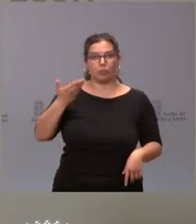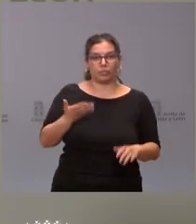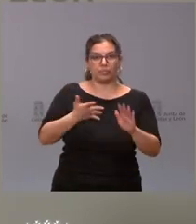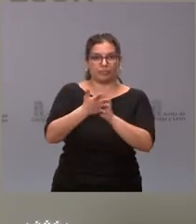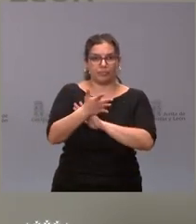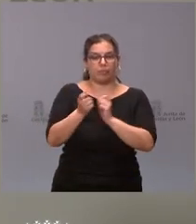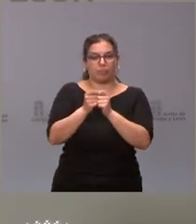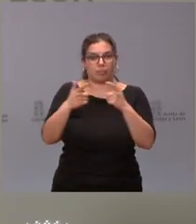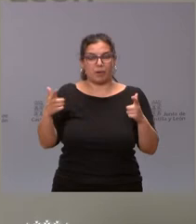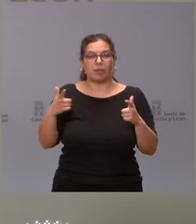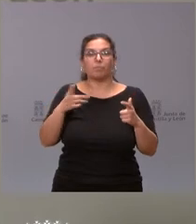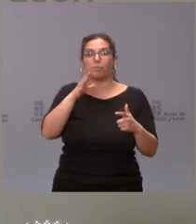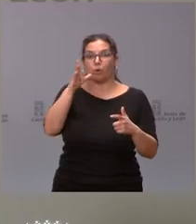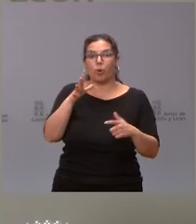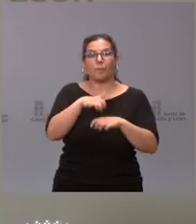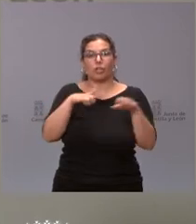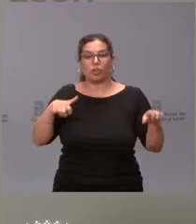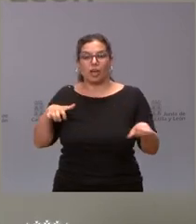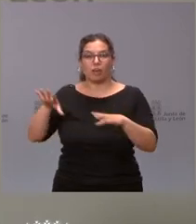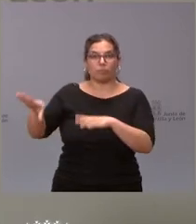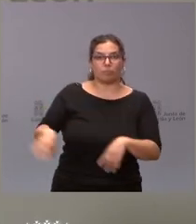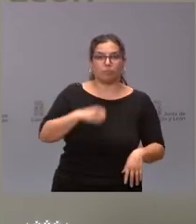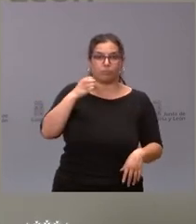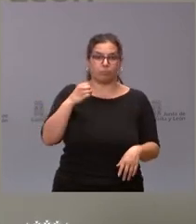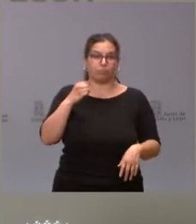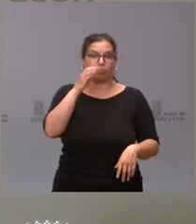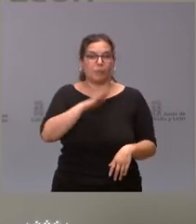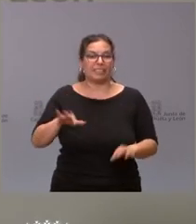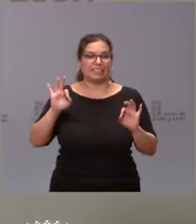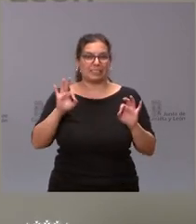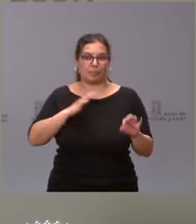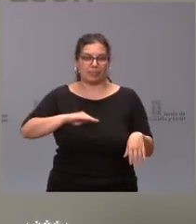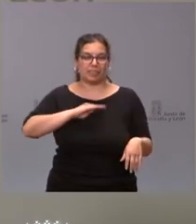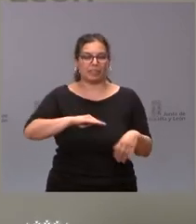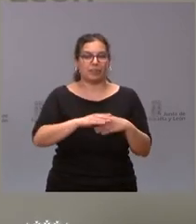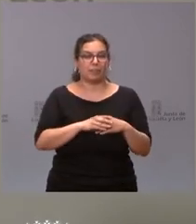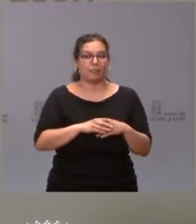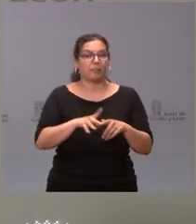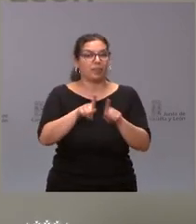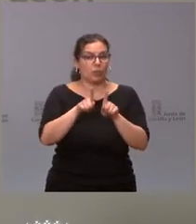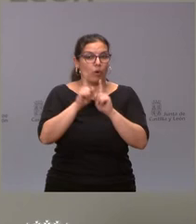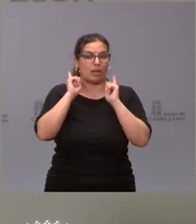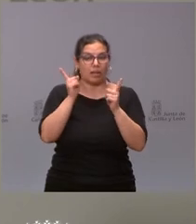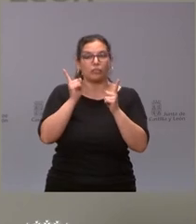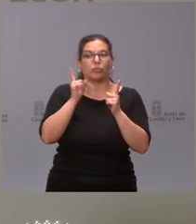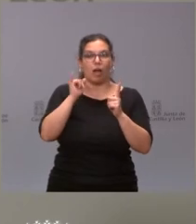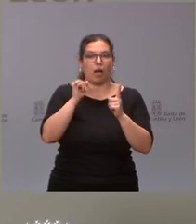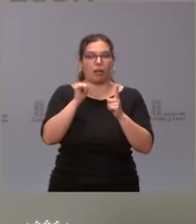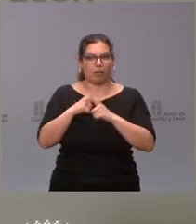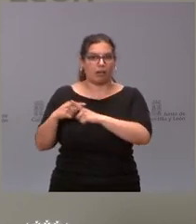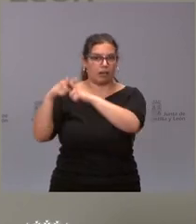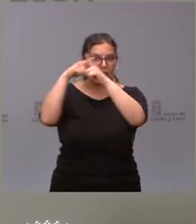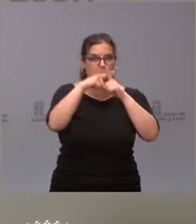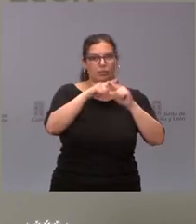que, en su mayor parte, la acogida procede de menores o una parte muy relevante. Tengo, como ocasiones anterior, la distribución por provincias,